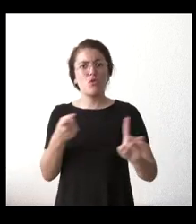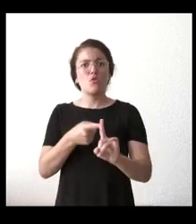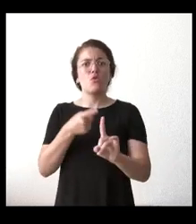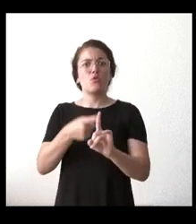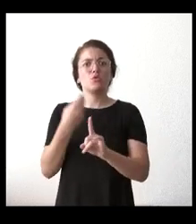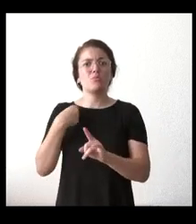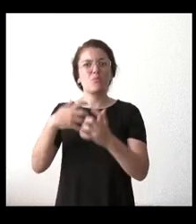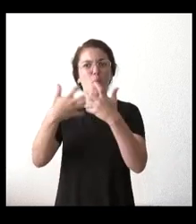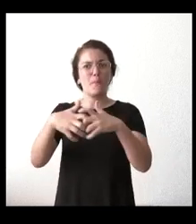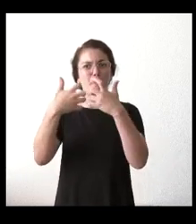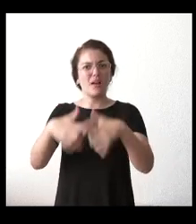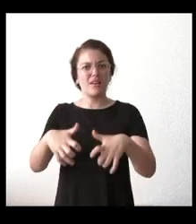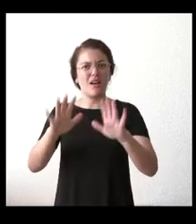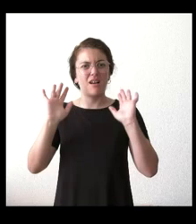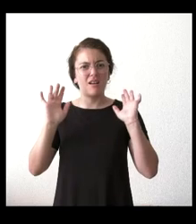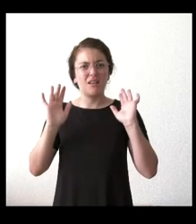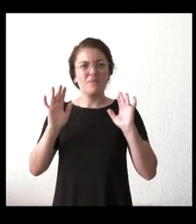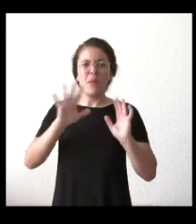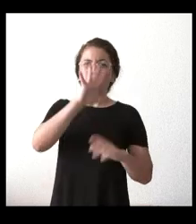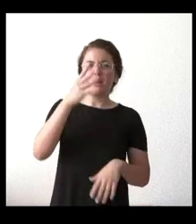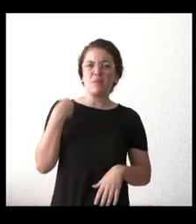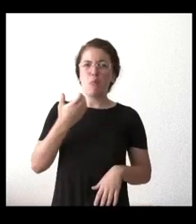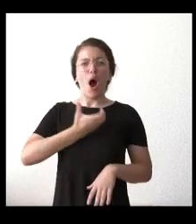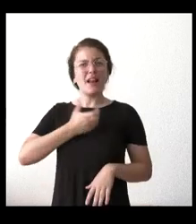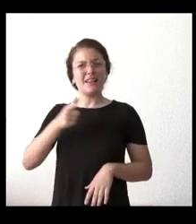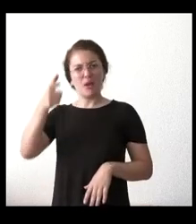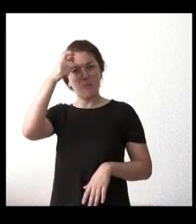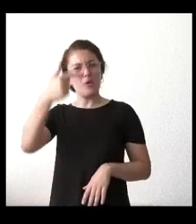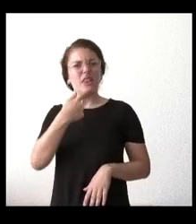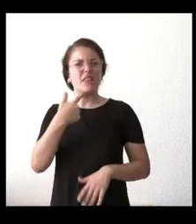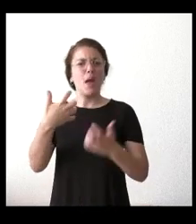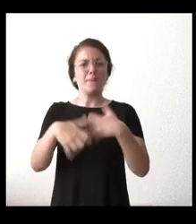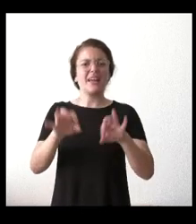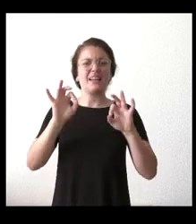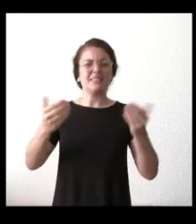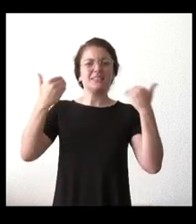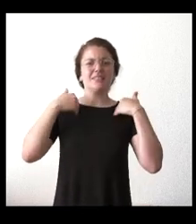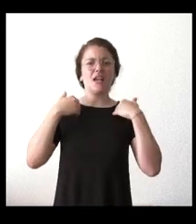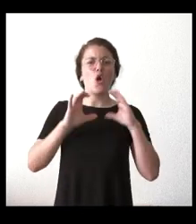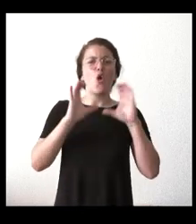de este tipo de maquinaria. Parece ser que el alcalde de Castronuño dijo que era una máquina de la Junta de Castilla y León.